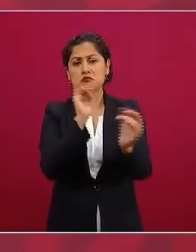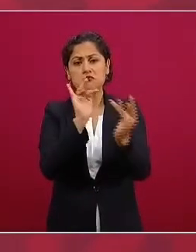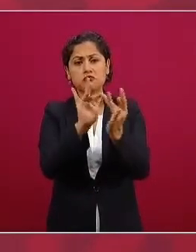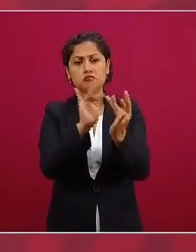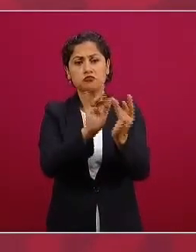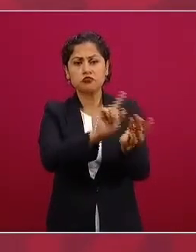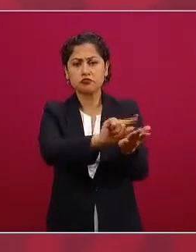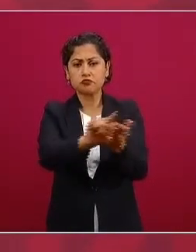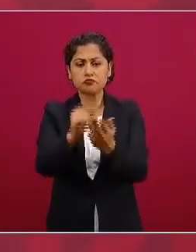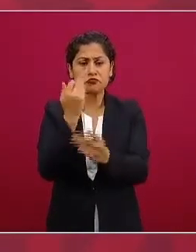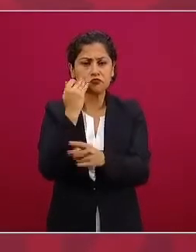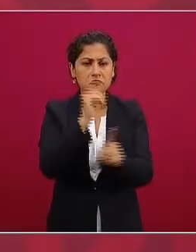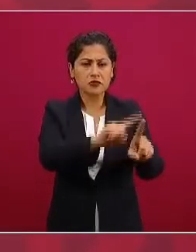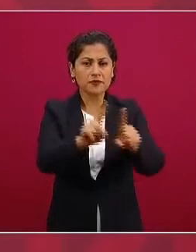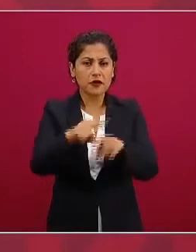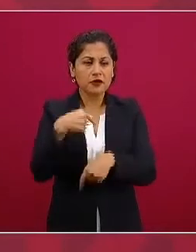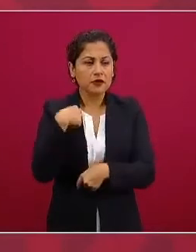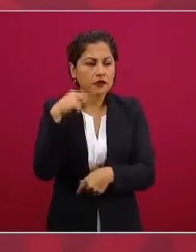este